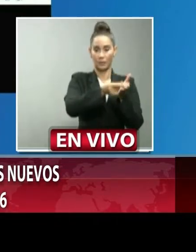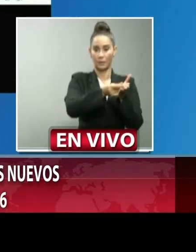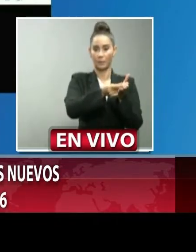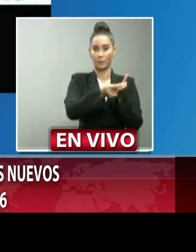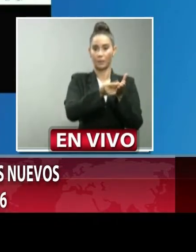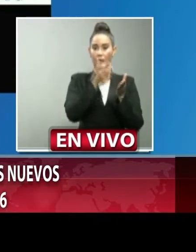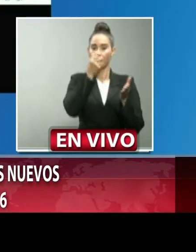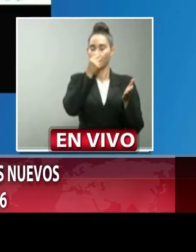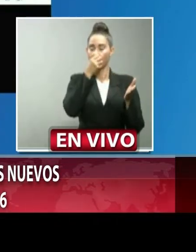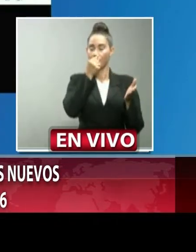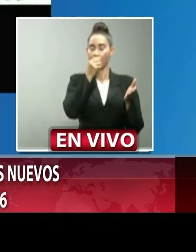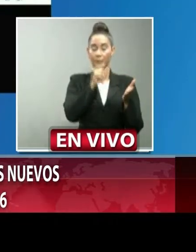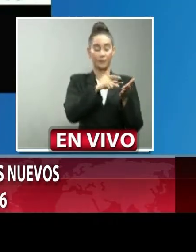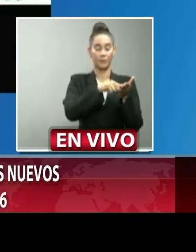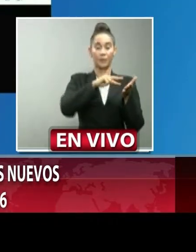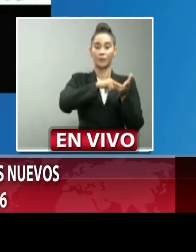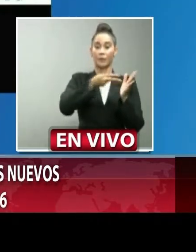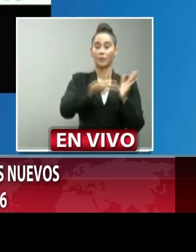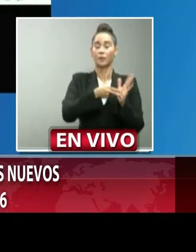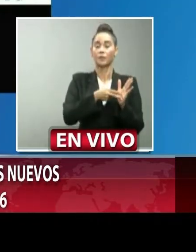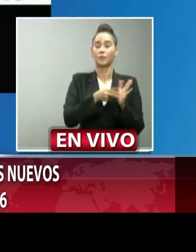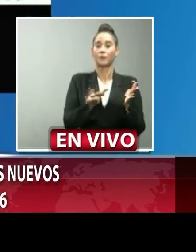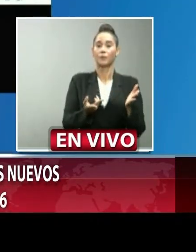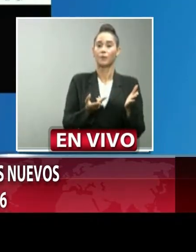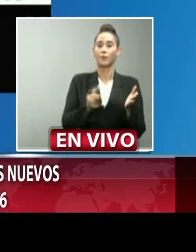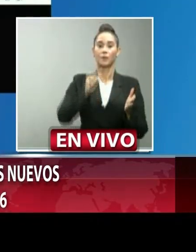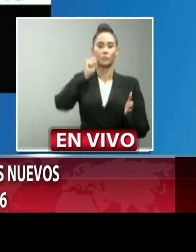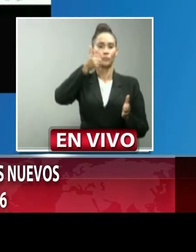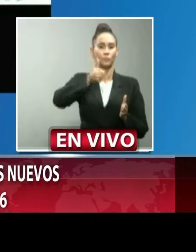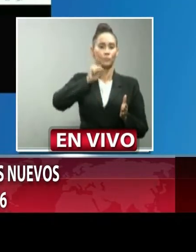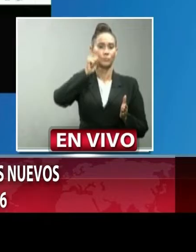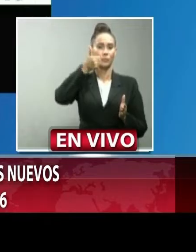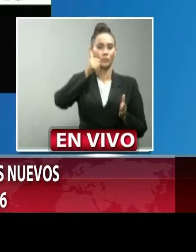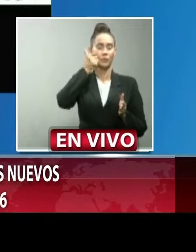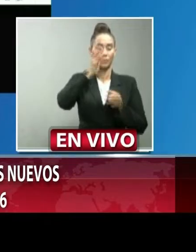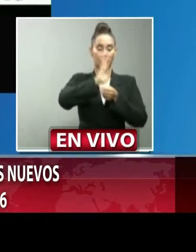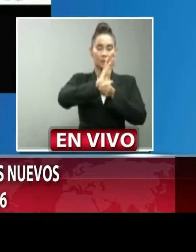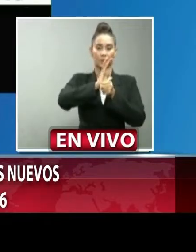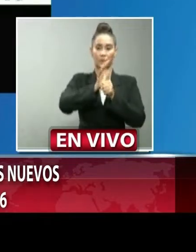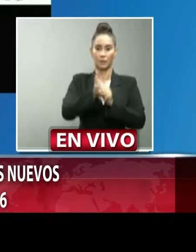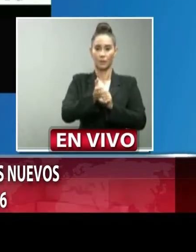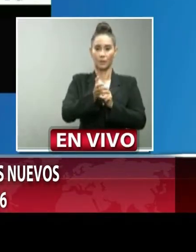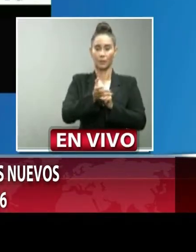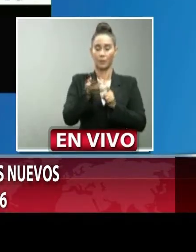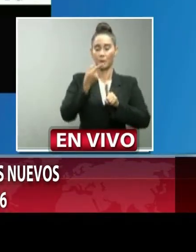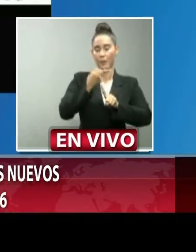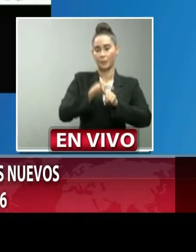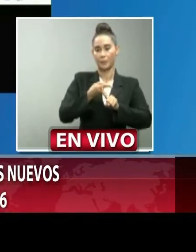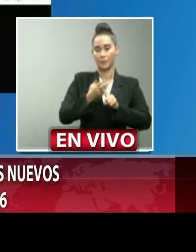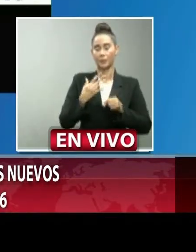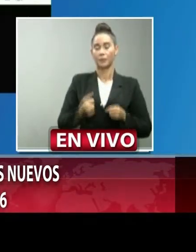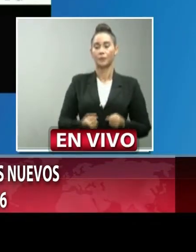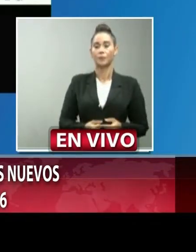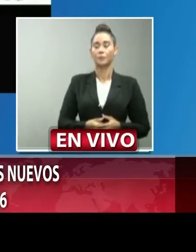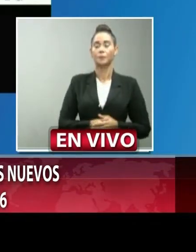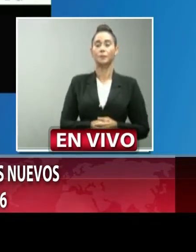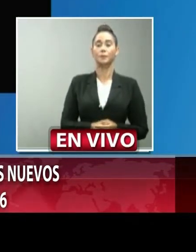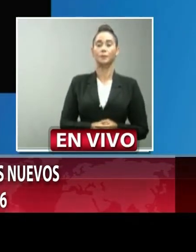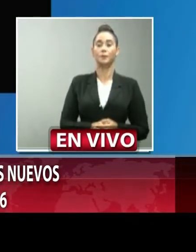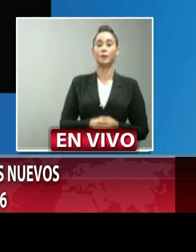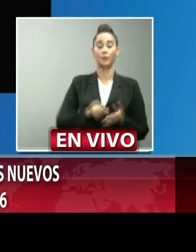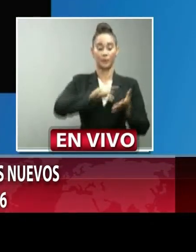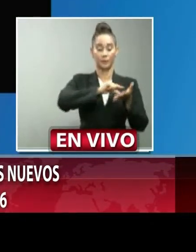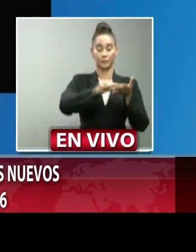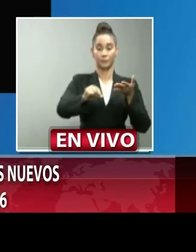anaranjada corresponde al comportamiento diario que van teniendo los casos y en